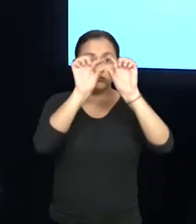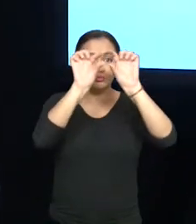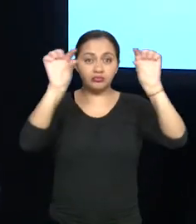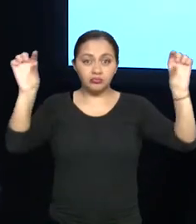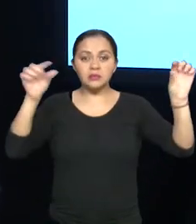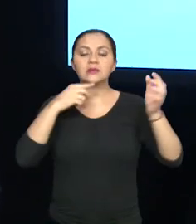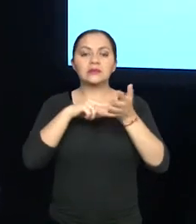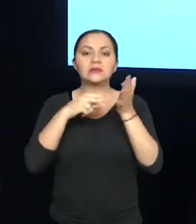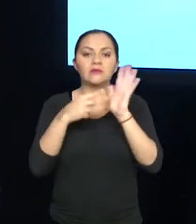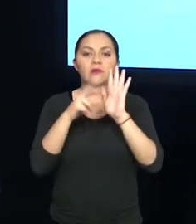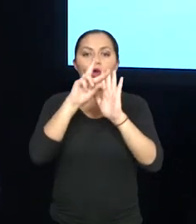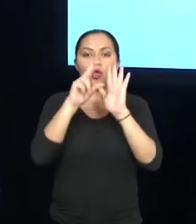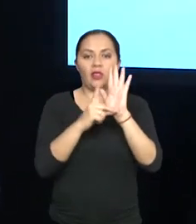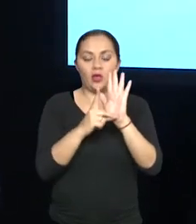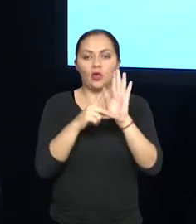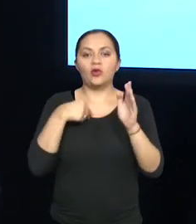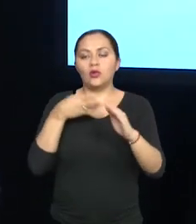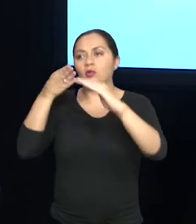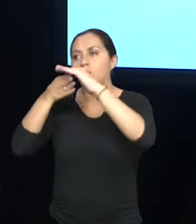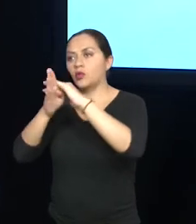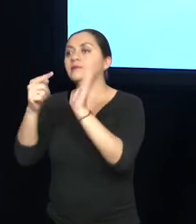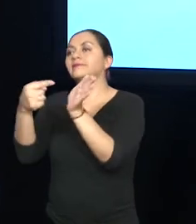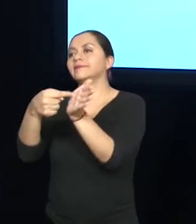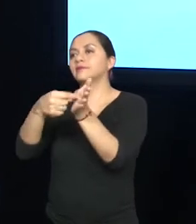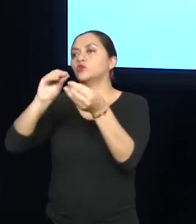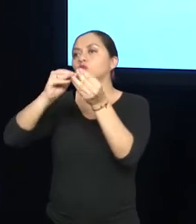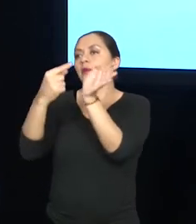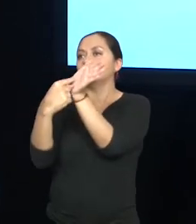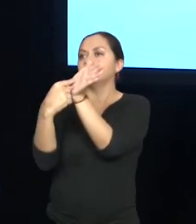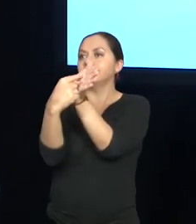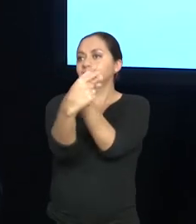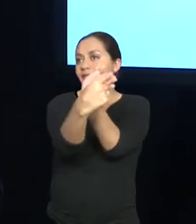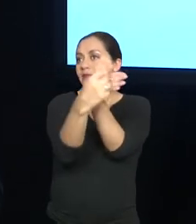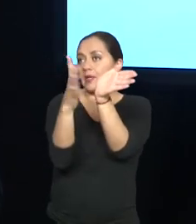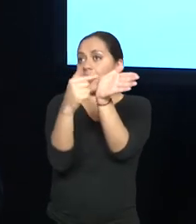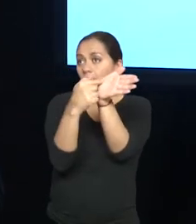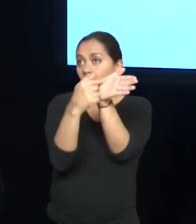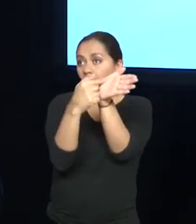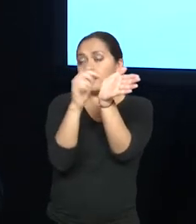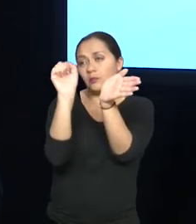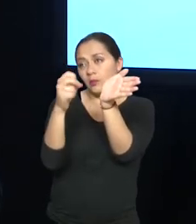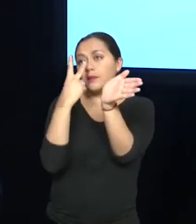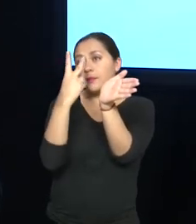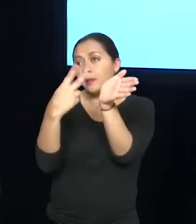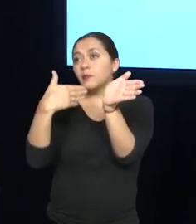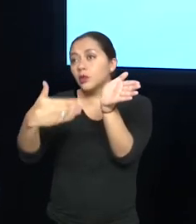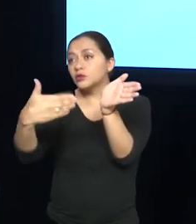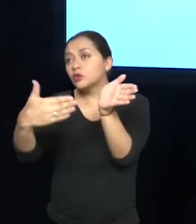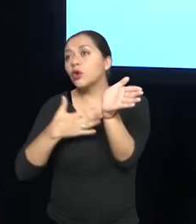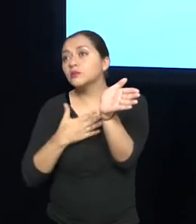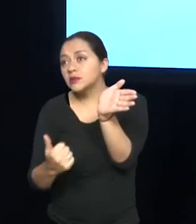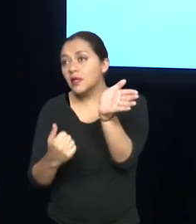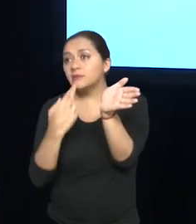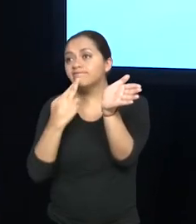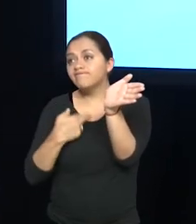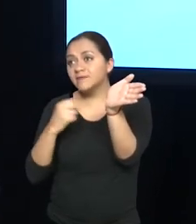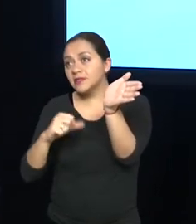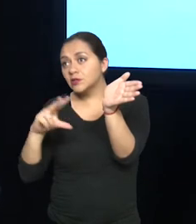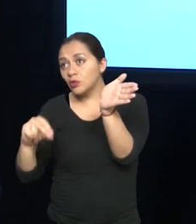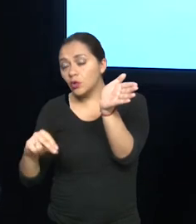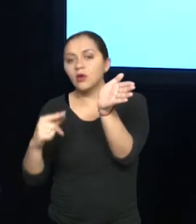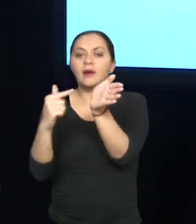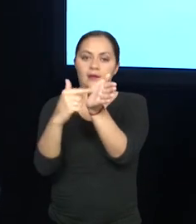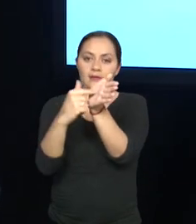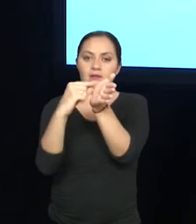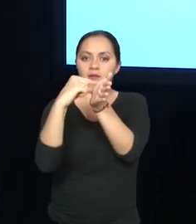Identificación. en la CNAE indicando que ya ha hecho el procedimiento y que espera la resolución de ustedes. ¿Se mantiene ese número de código